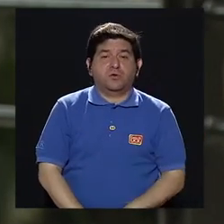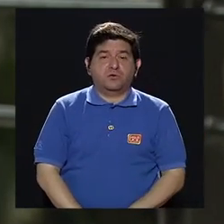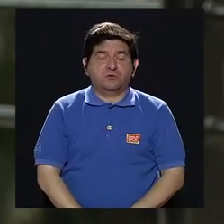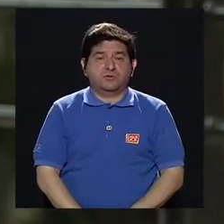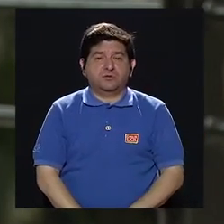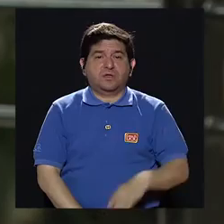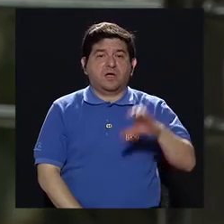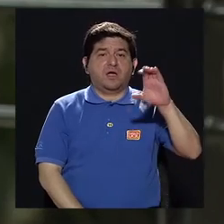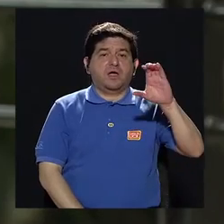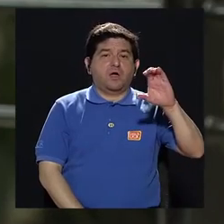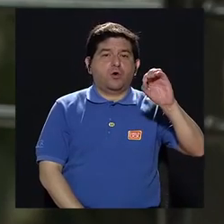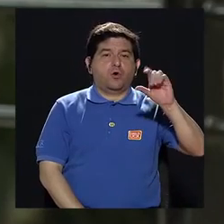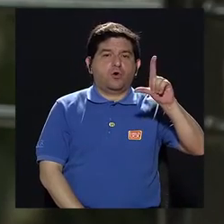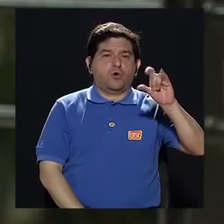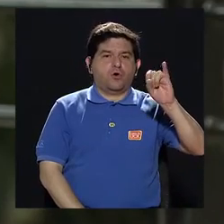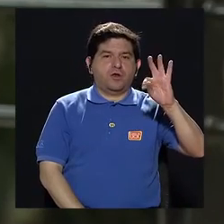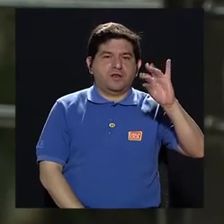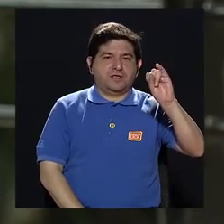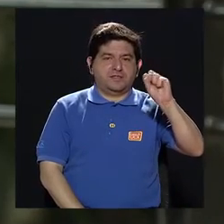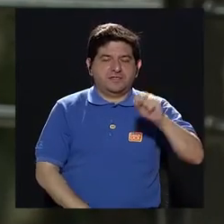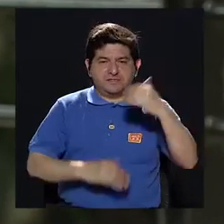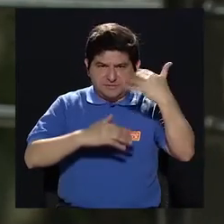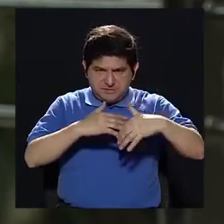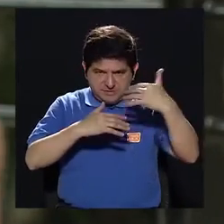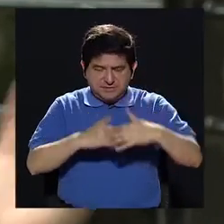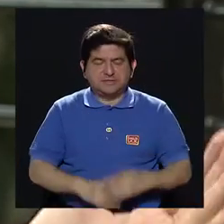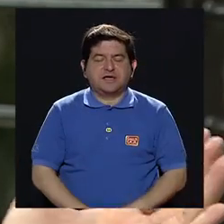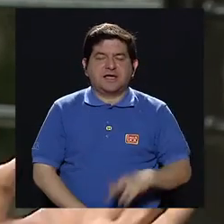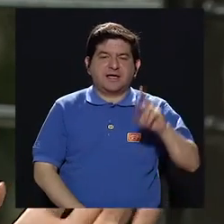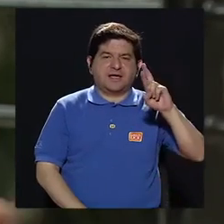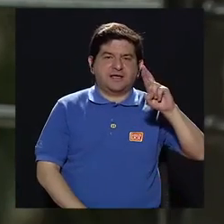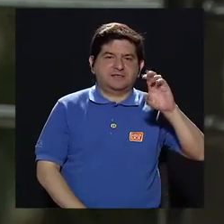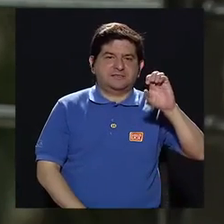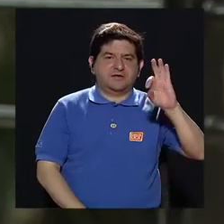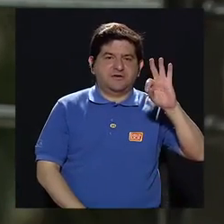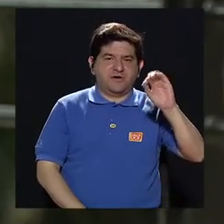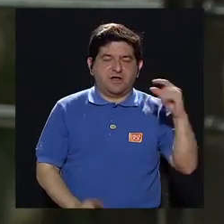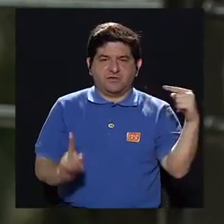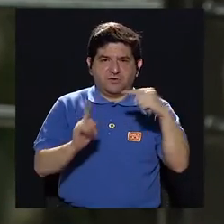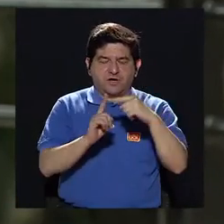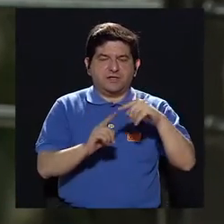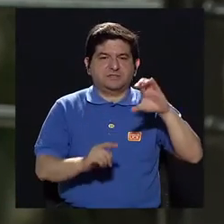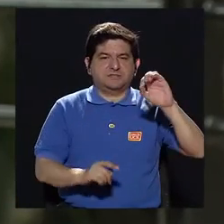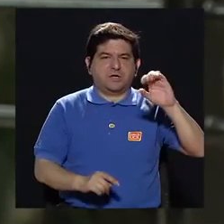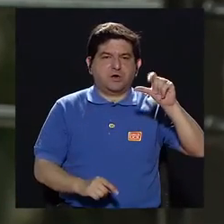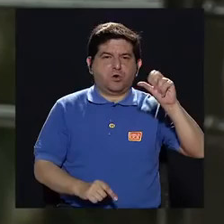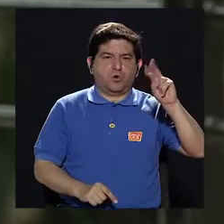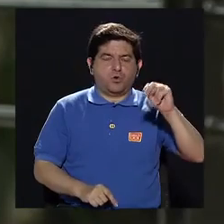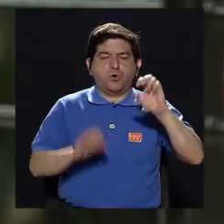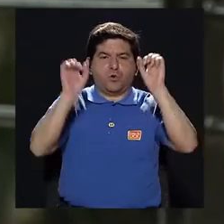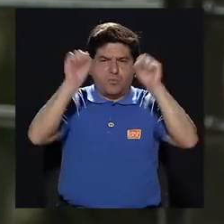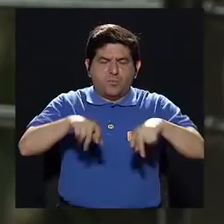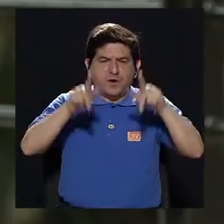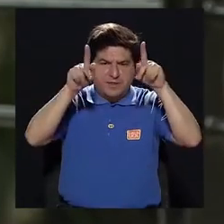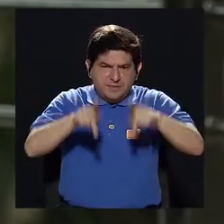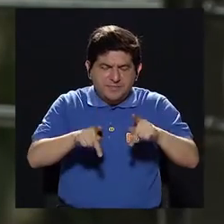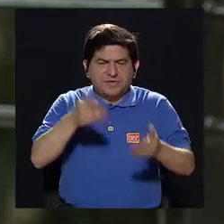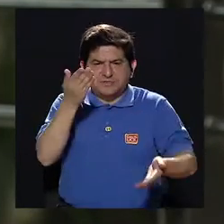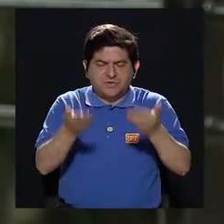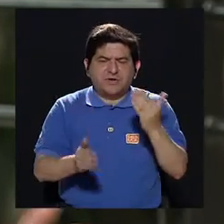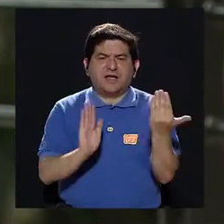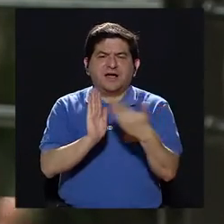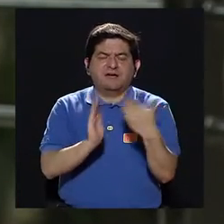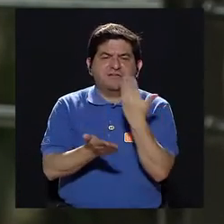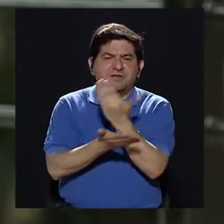Por ejemplo, en el caso de la colitis ulcerosa empieza del recto hacia el colon. Entonces la persona puede tener una proctitis en donde